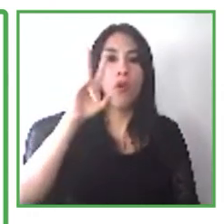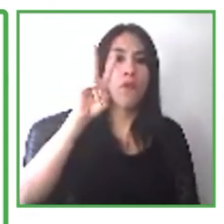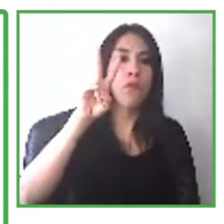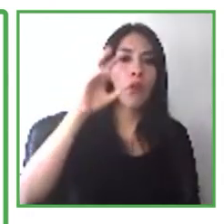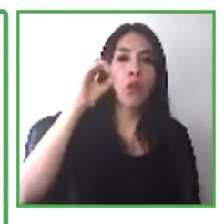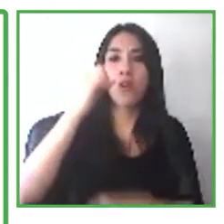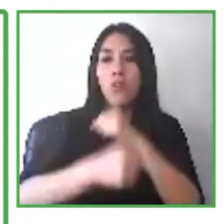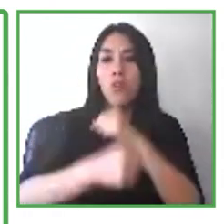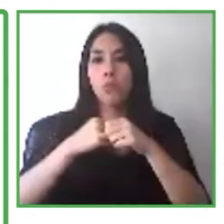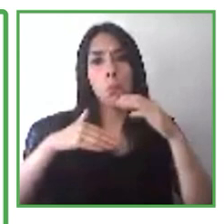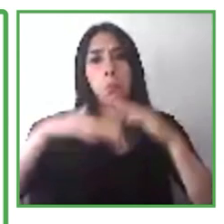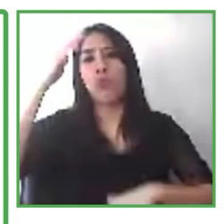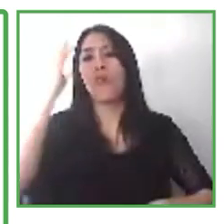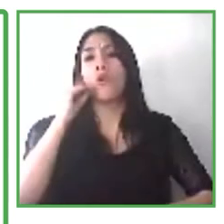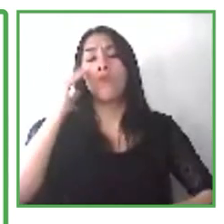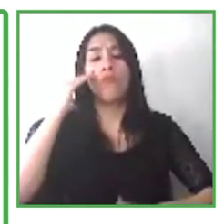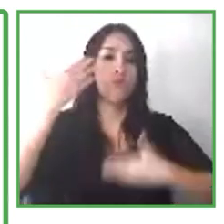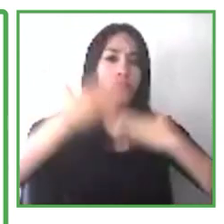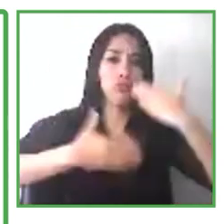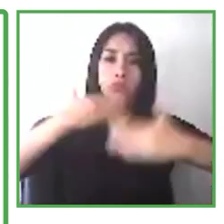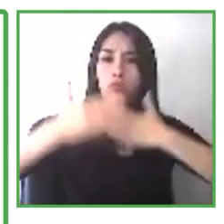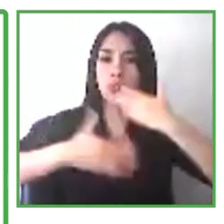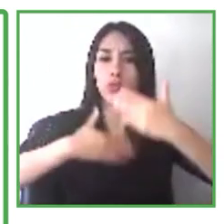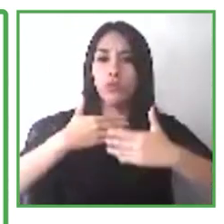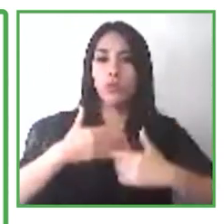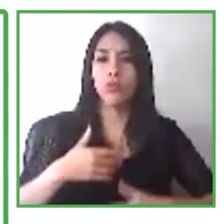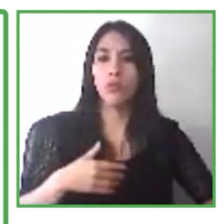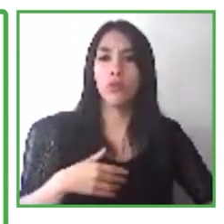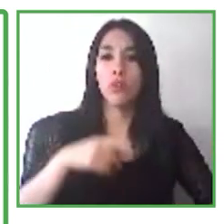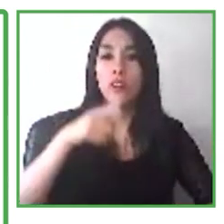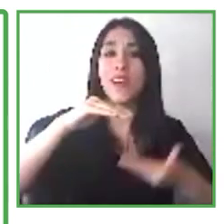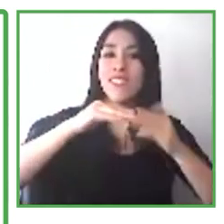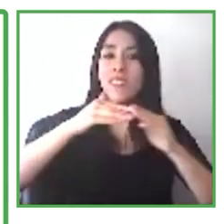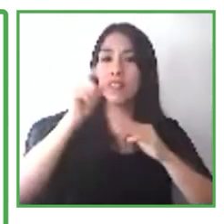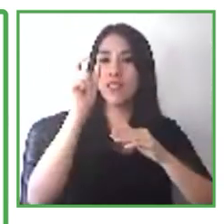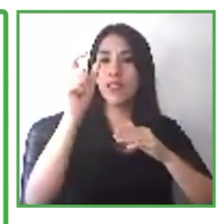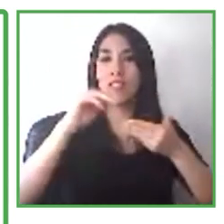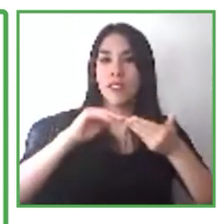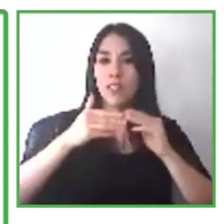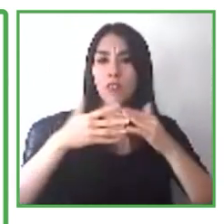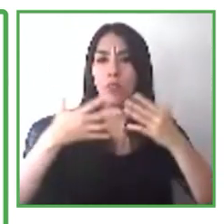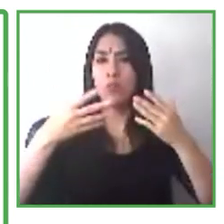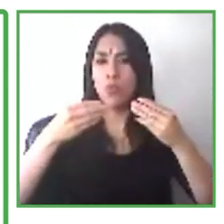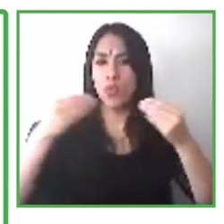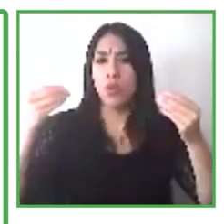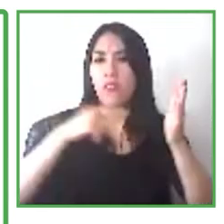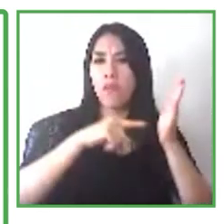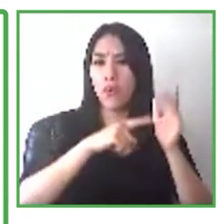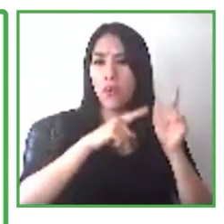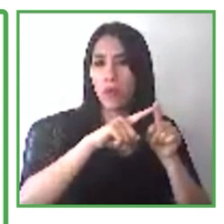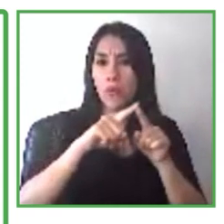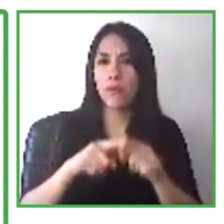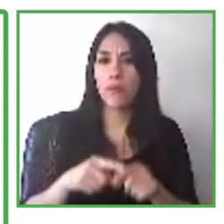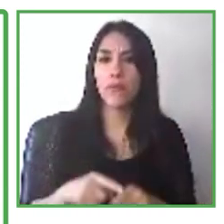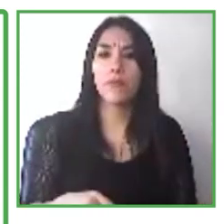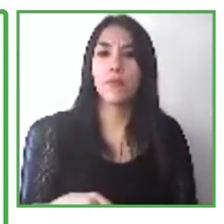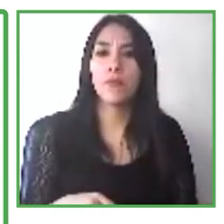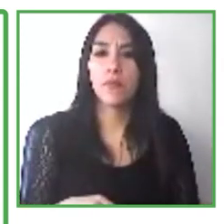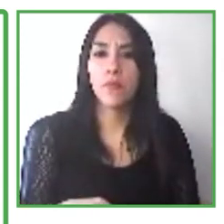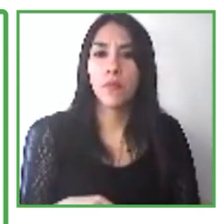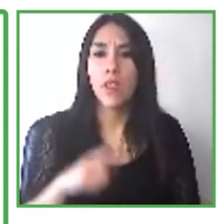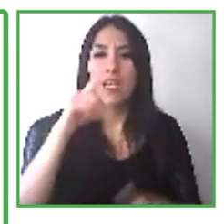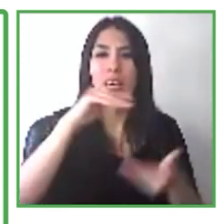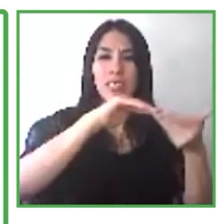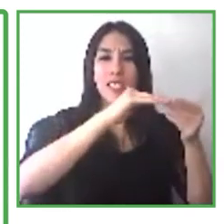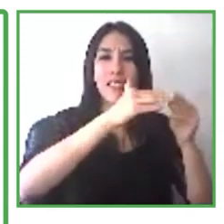Juntos trabajamos en siete ciudades de Argentina, Buenos Aires, La Plata, Mar del Plata, Córdoba,